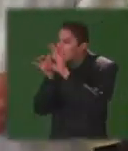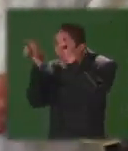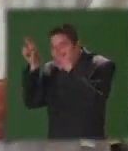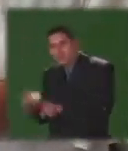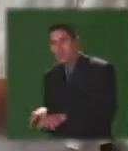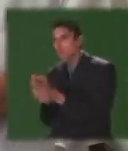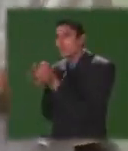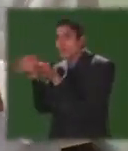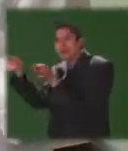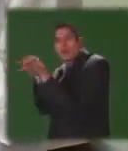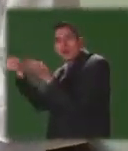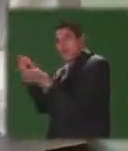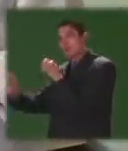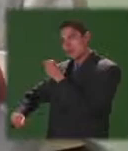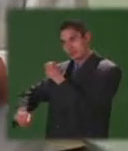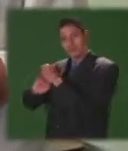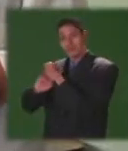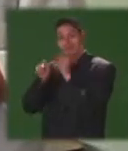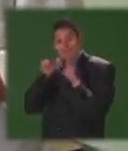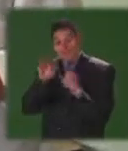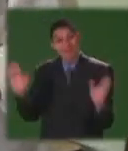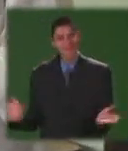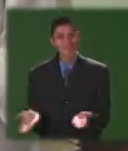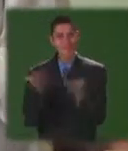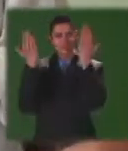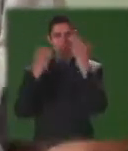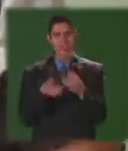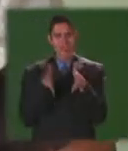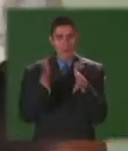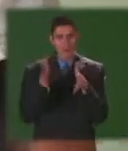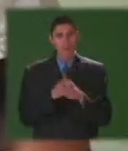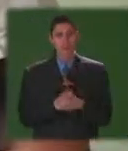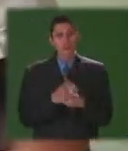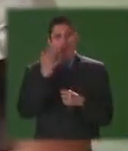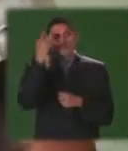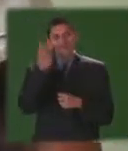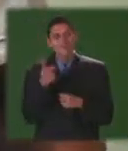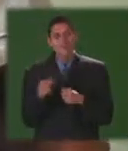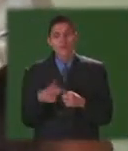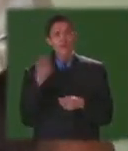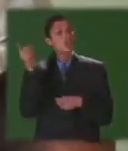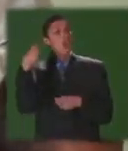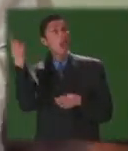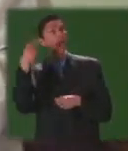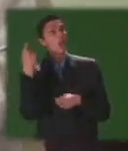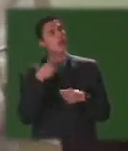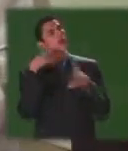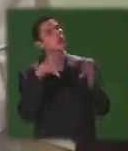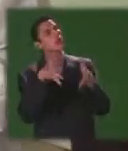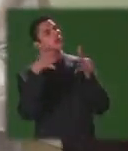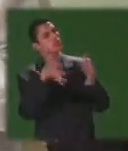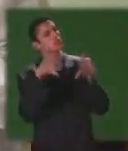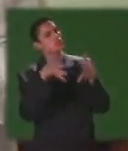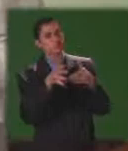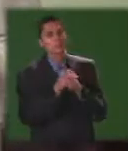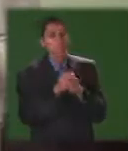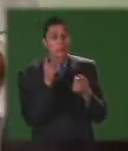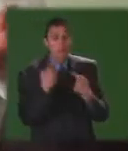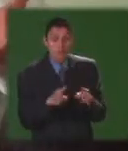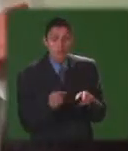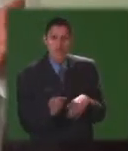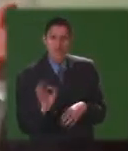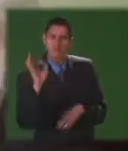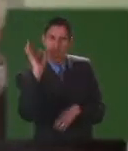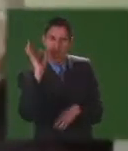verá que la educación se mejora porque cada día se dice la educación la educación y la calidad educativa pero